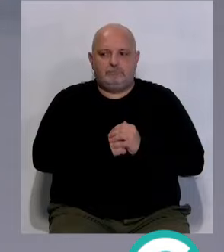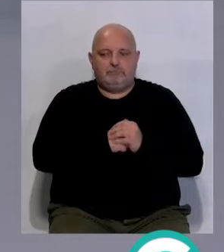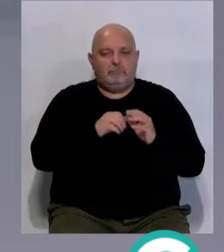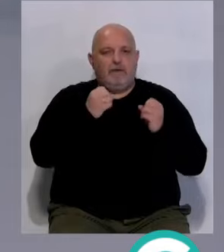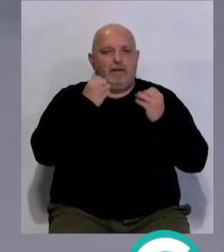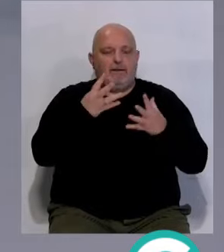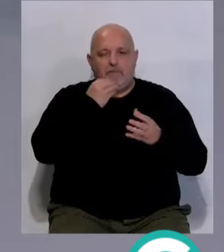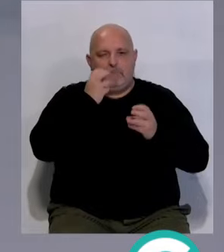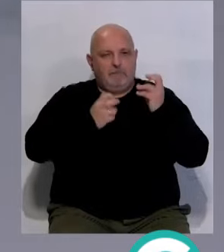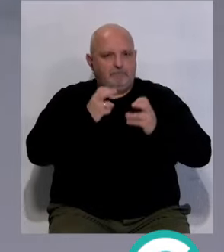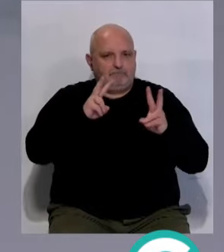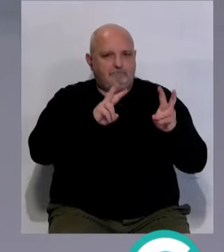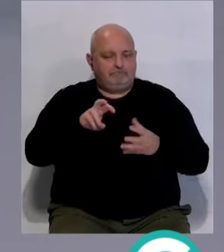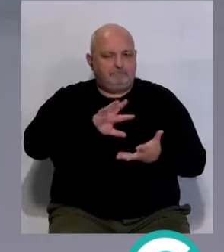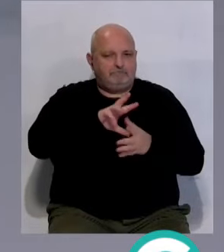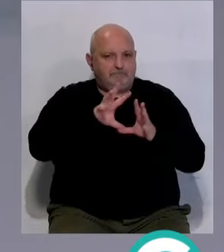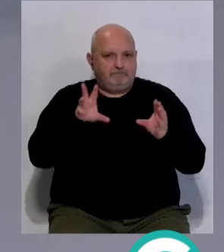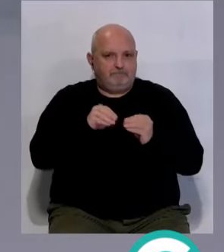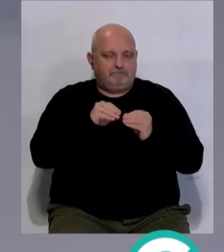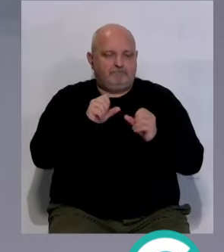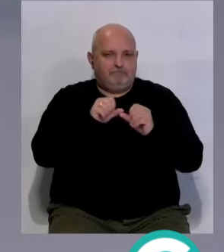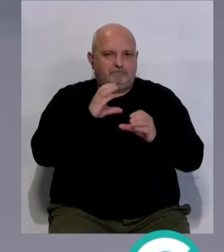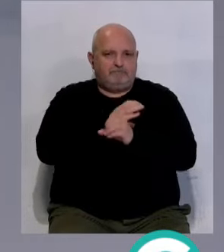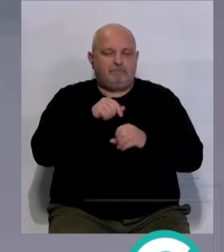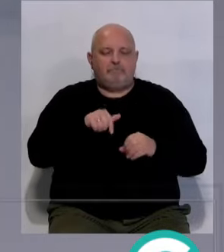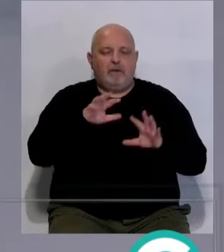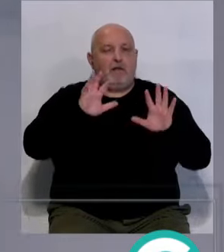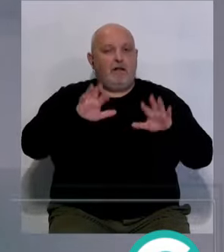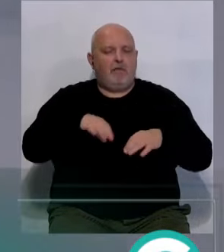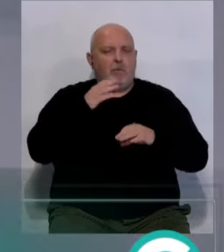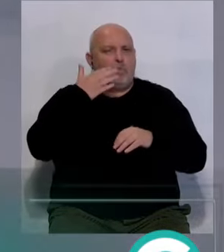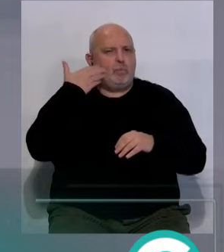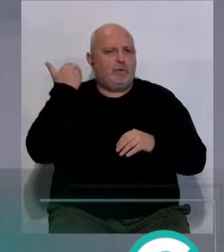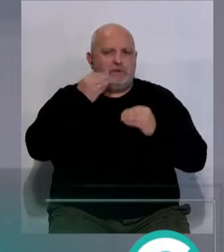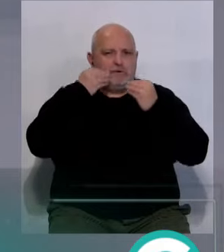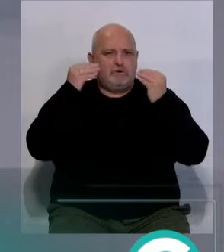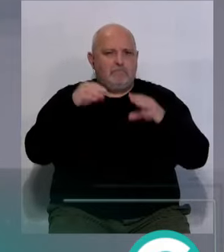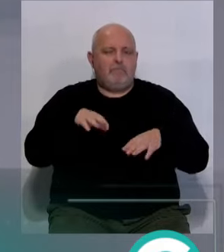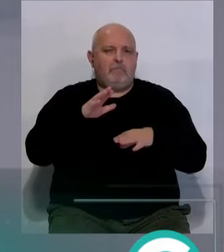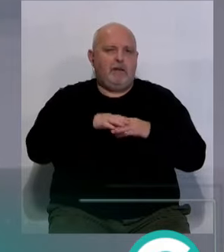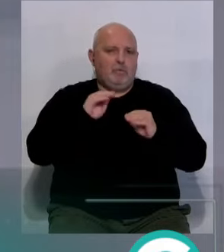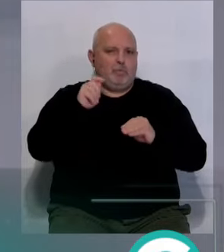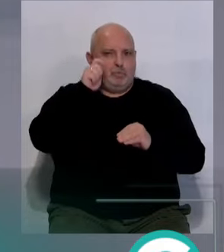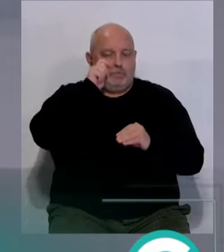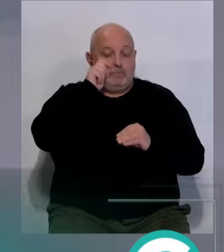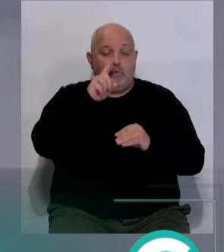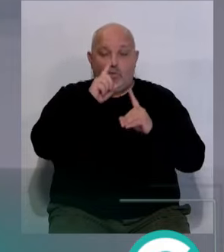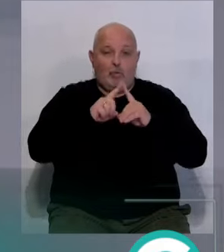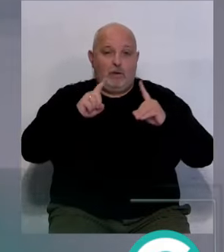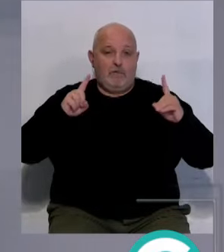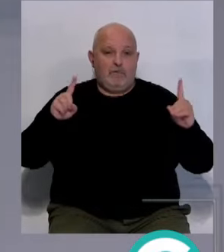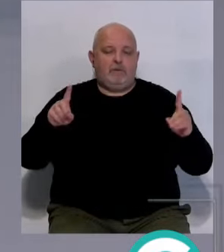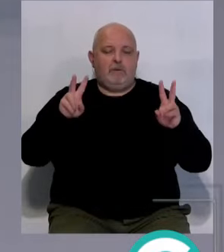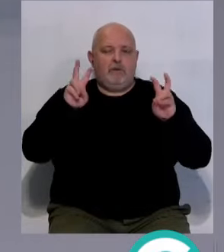¿Qué tal? ¿Cómo están? Les damos la bienvenida a nuestros servicios informativos. Cádiz, orgullosa de su historia y para el turismo. Los 365